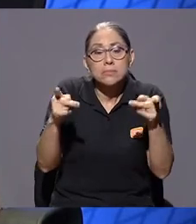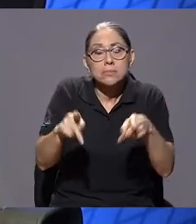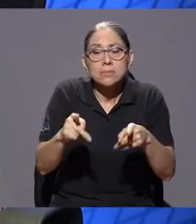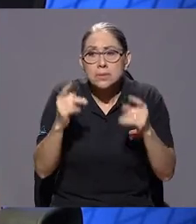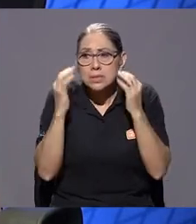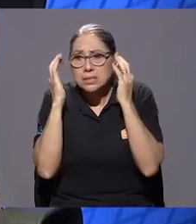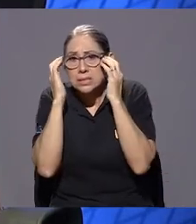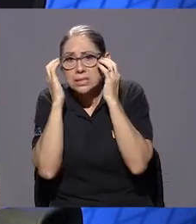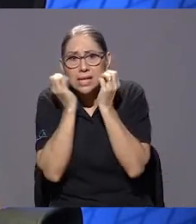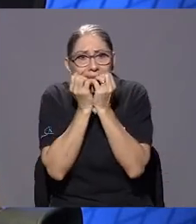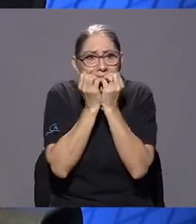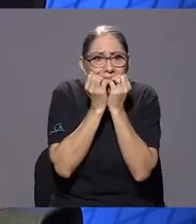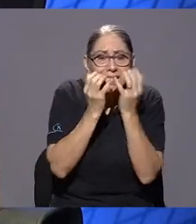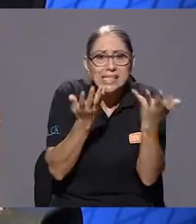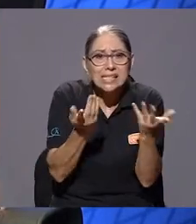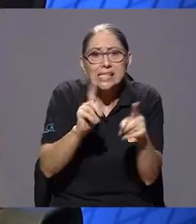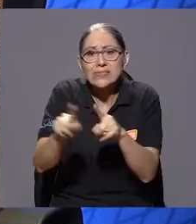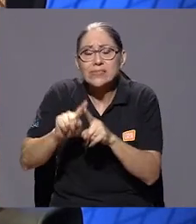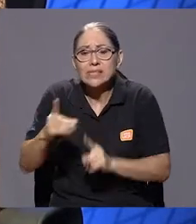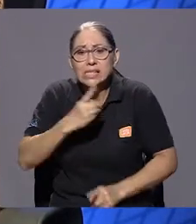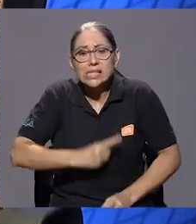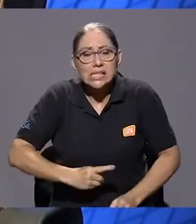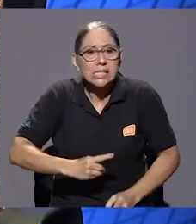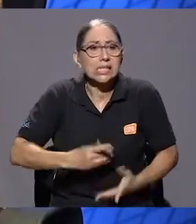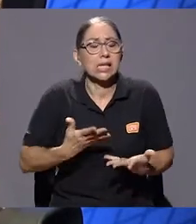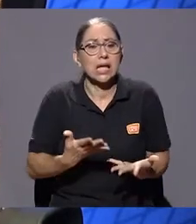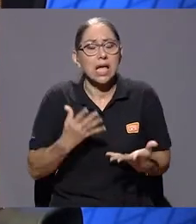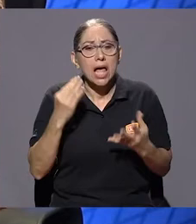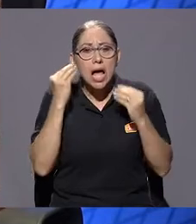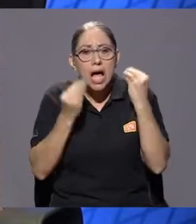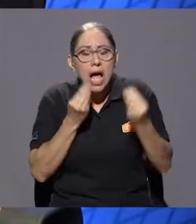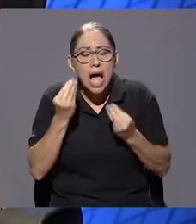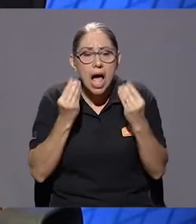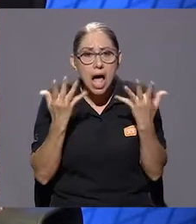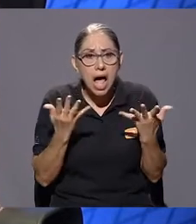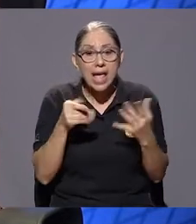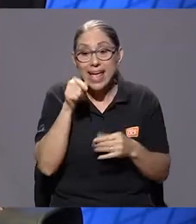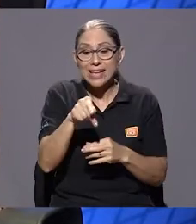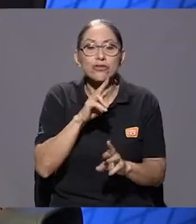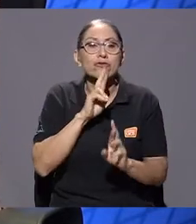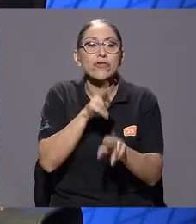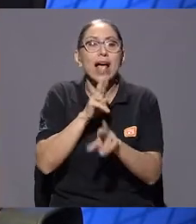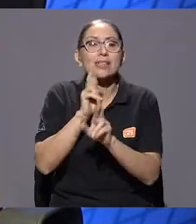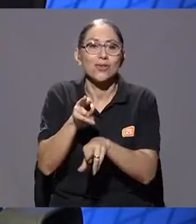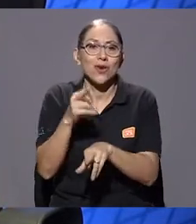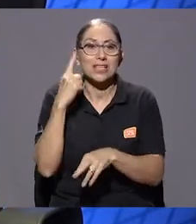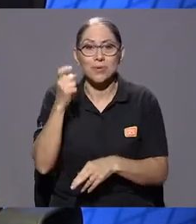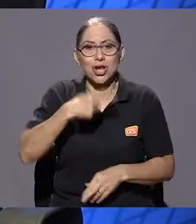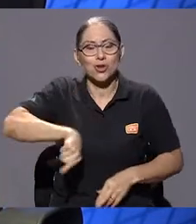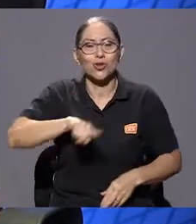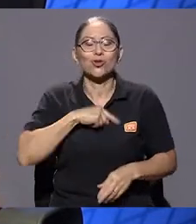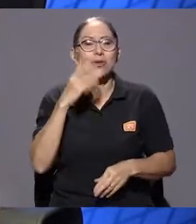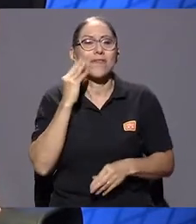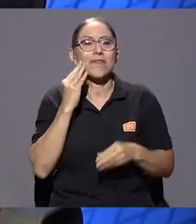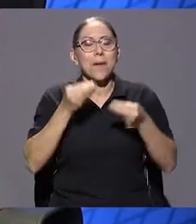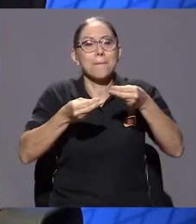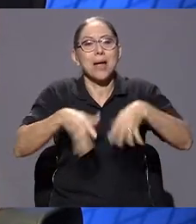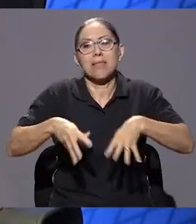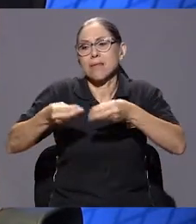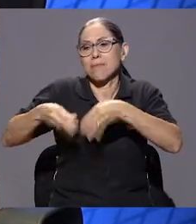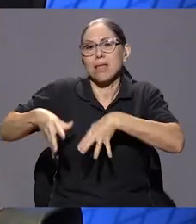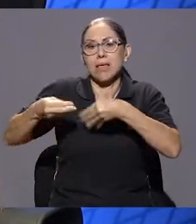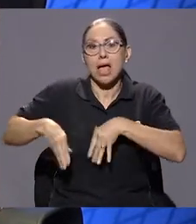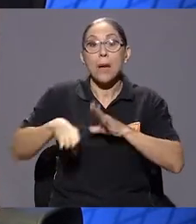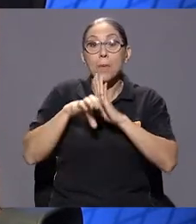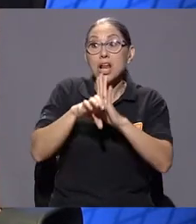tasas de depresión que tenemos, porque, bueno, son reacciones que vienen como una respuesta a estas pérdidas que estamos viviendo. Si yo de un momento a otro dejé de ver a mis